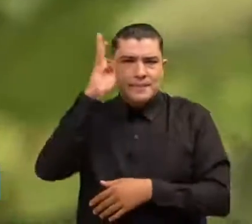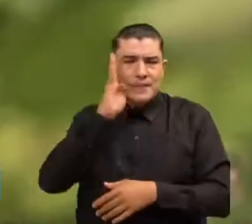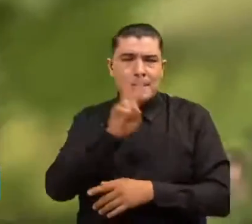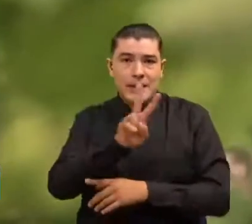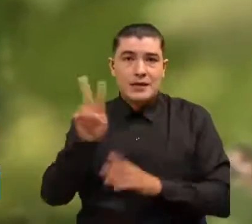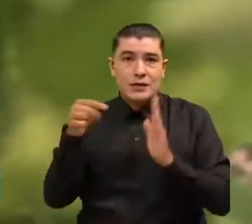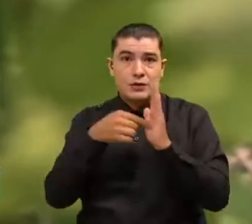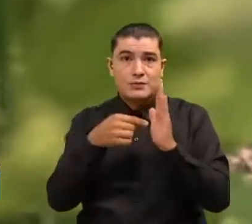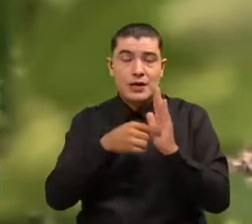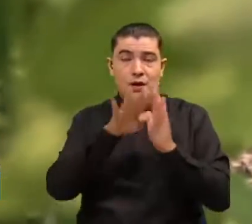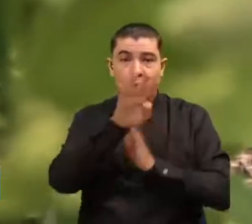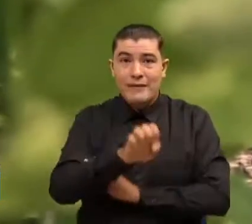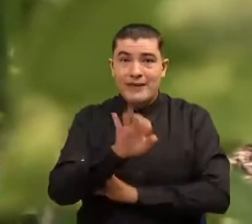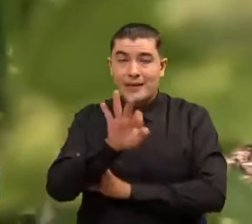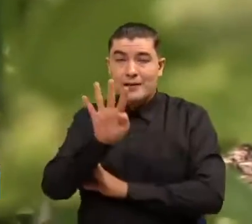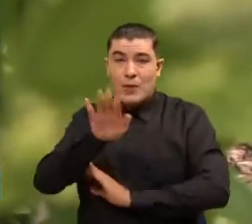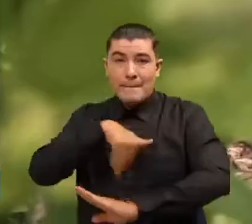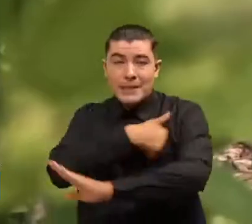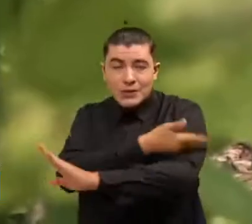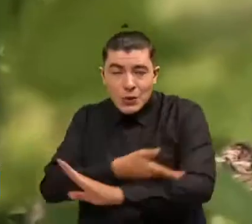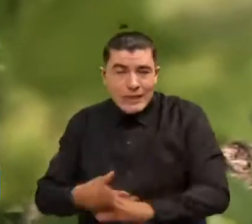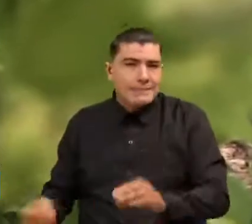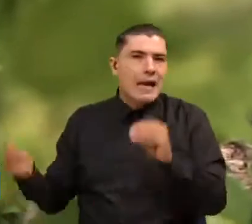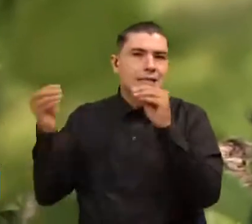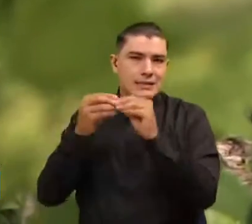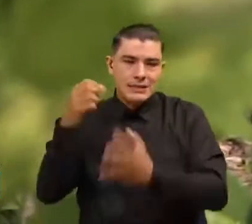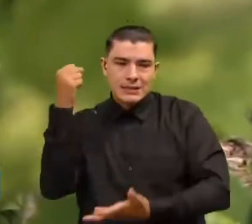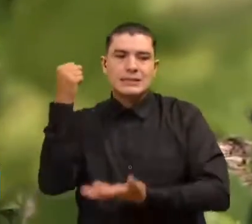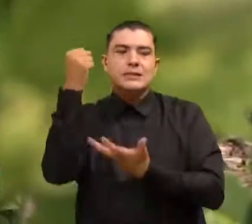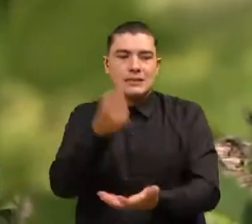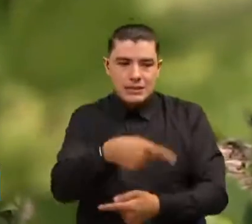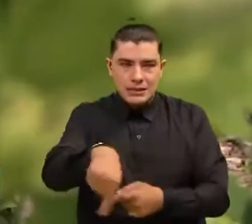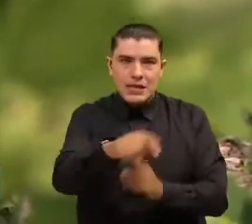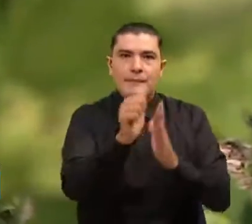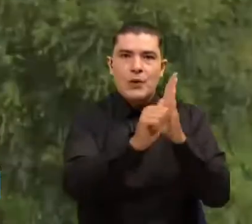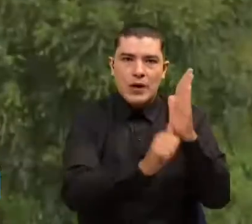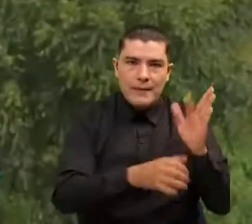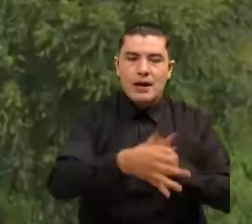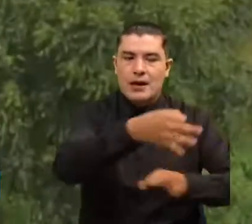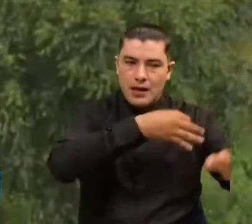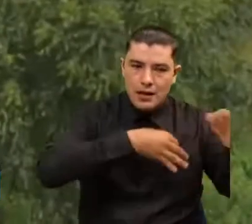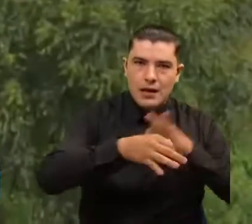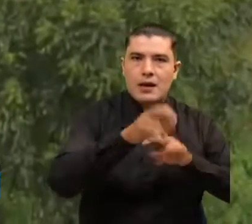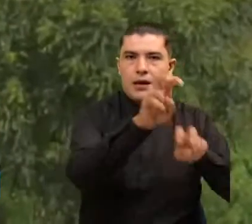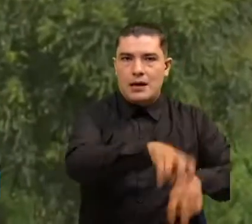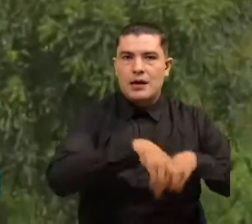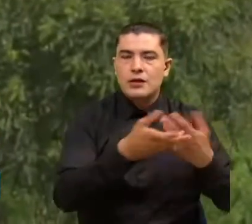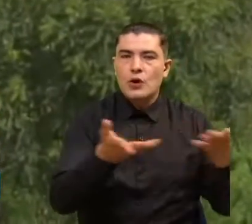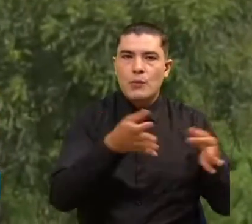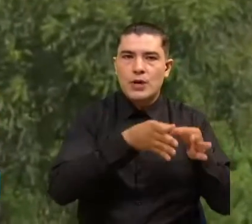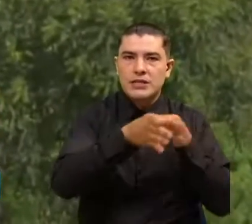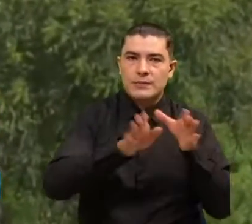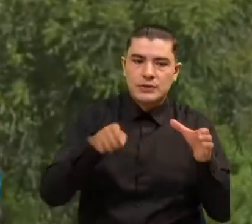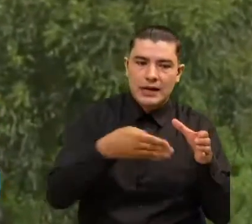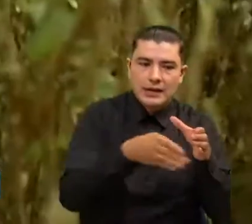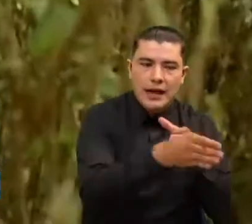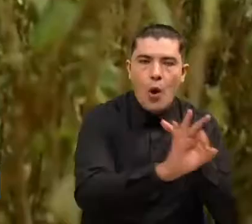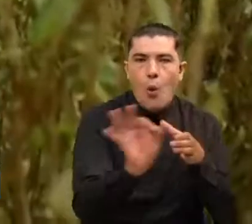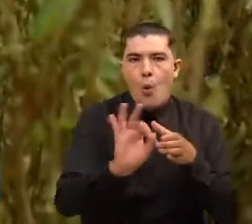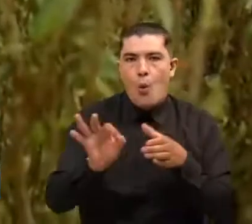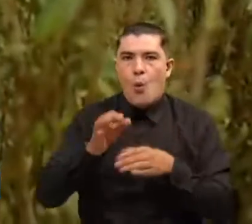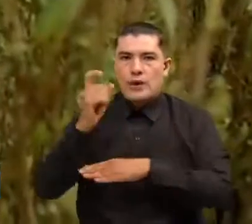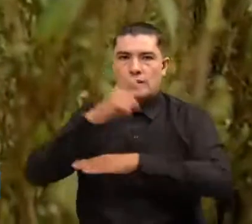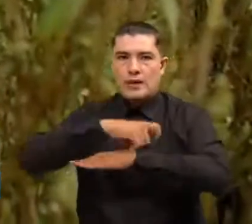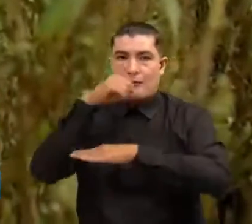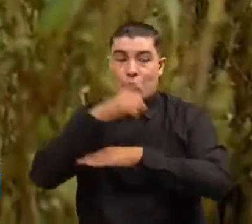934 millones de pesos más para el programa de sustitución de cultivos ilícitos en Sardinata y Tibú, los municipios con